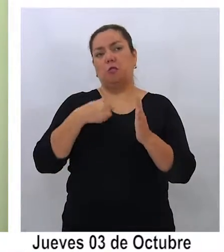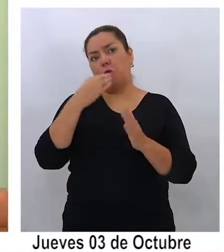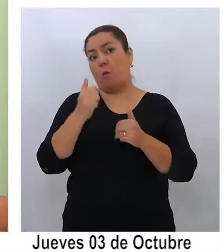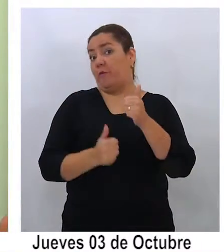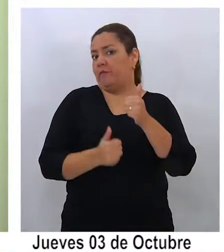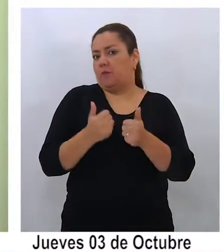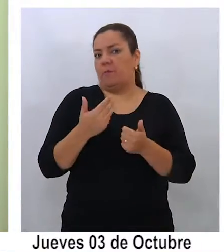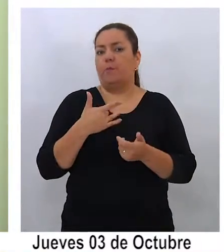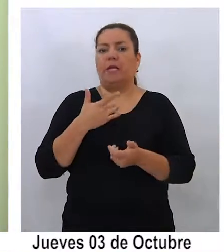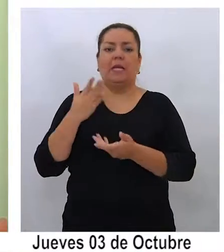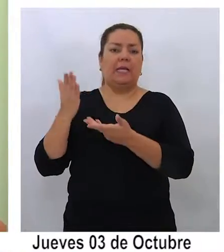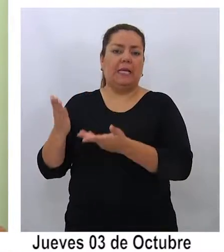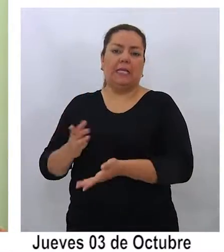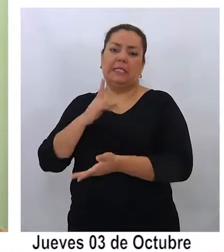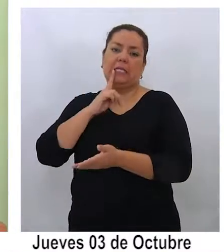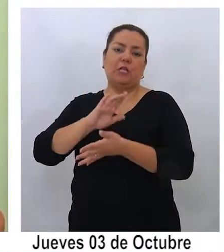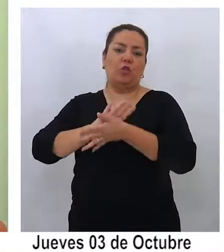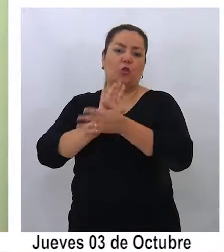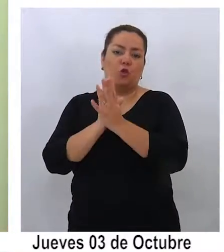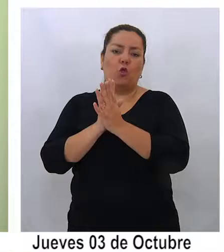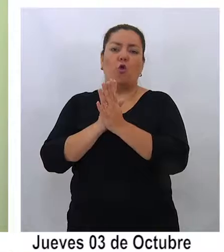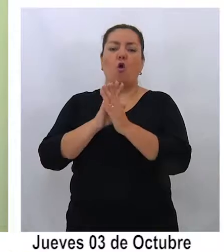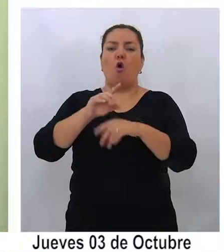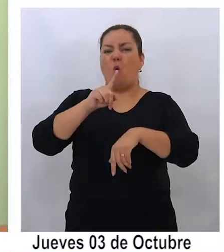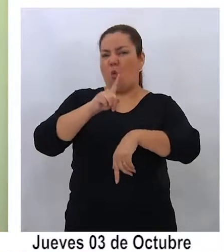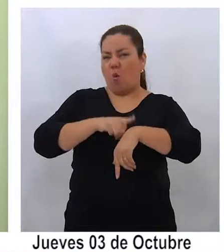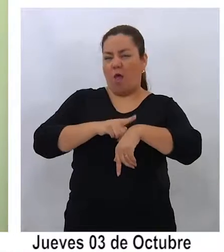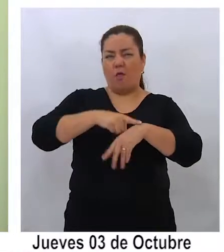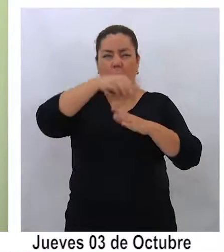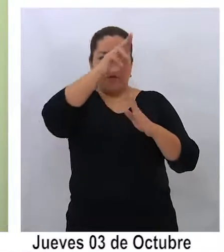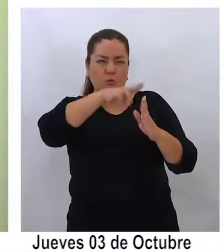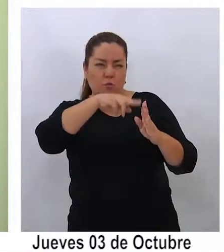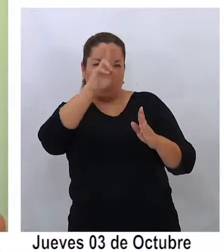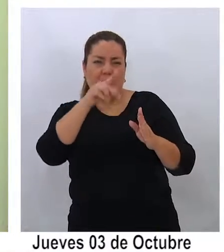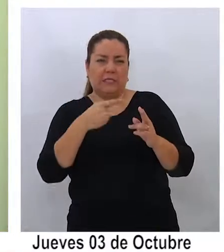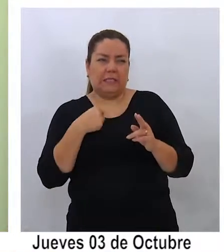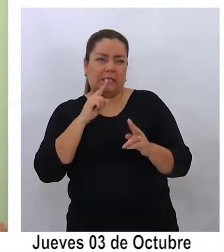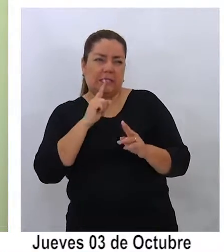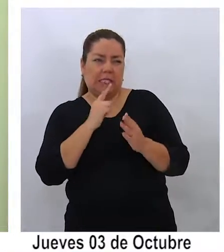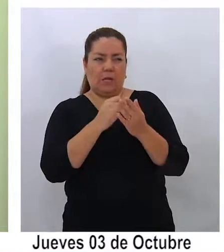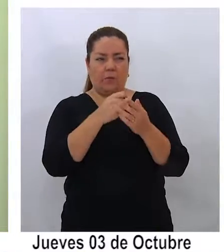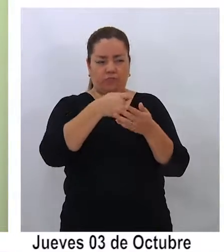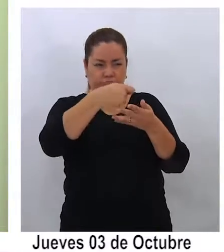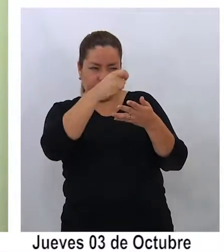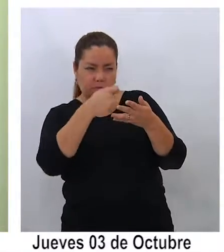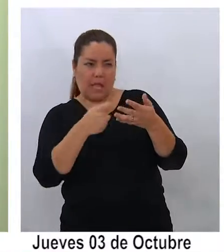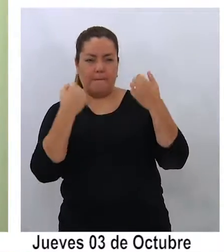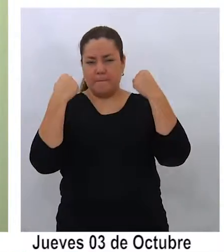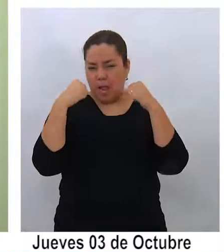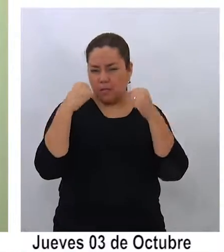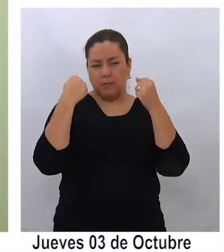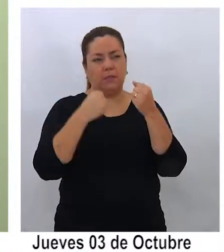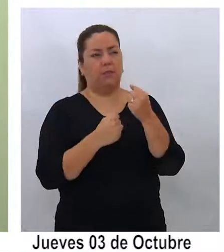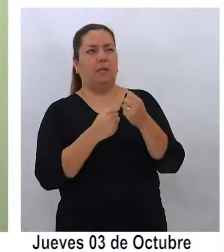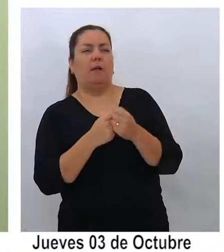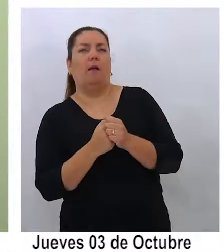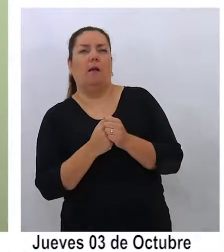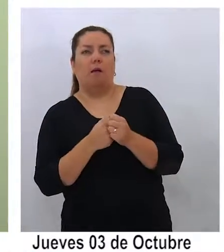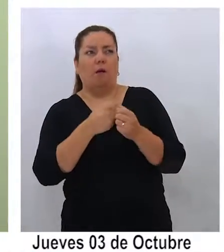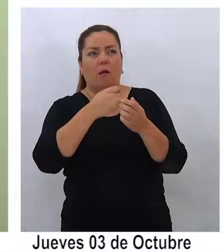me refiero a que él tiene todos unos horarios de pintura, tiene un régimen para pintar, él practica, él